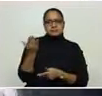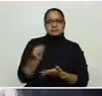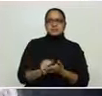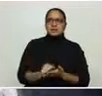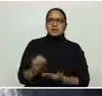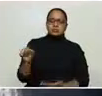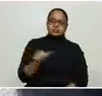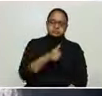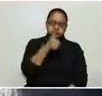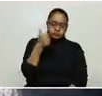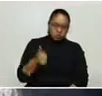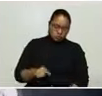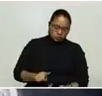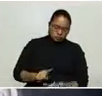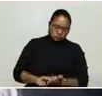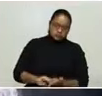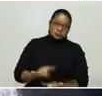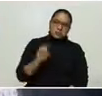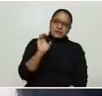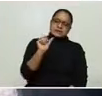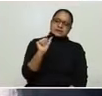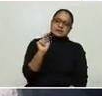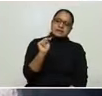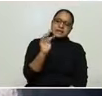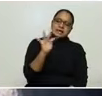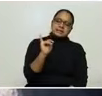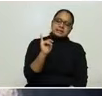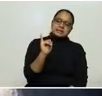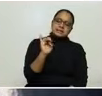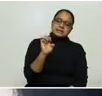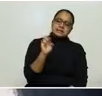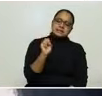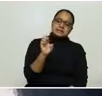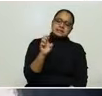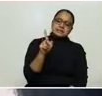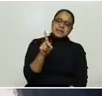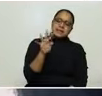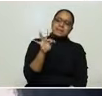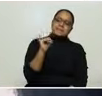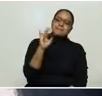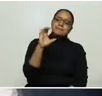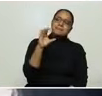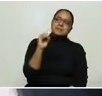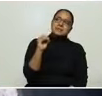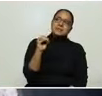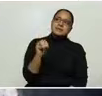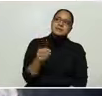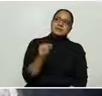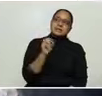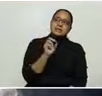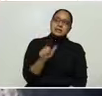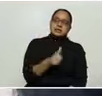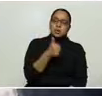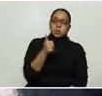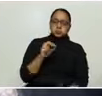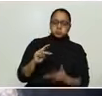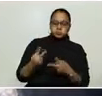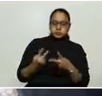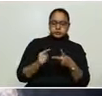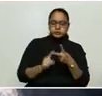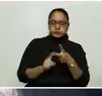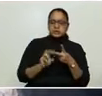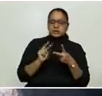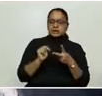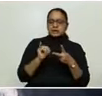antiséptico que lo que nos va a ayudar es en todos los procesos de desinfección. El microdacin, el microdacin, nos va a ayudar en todos los